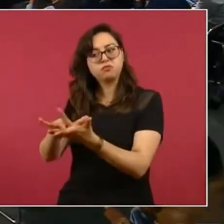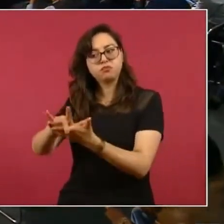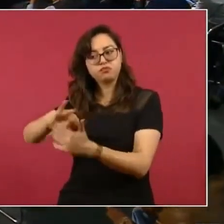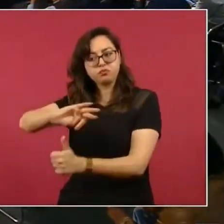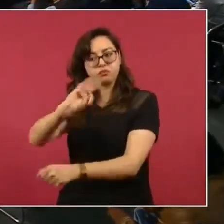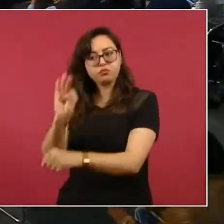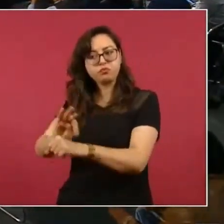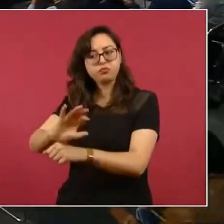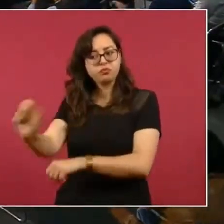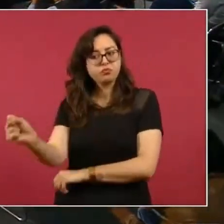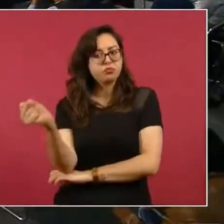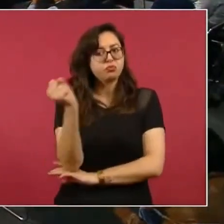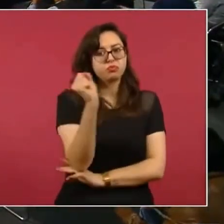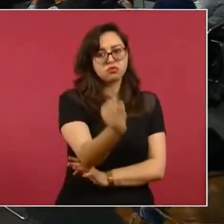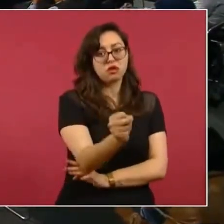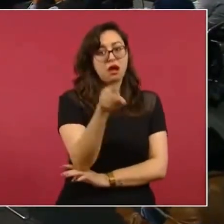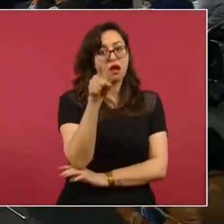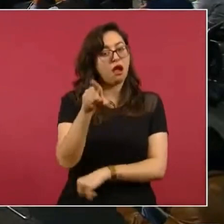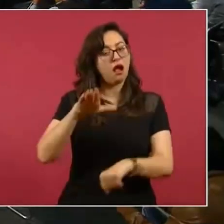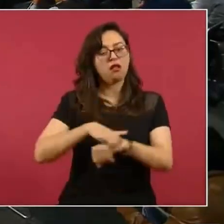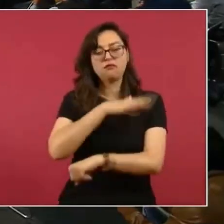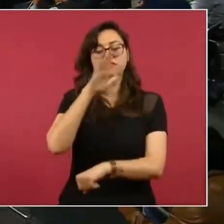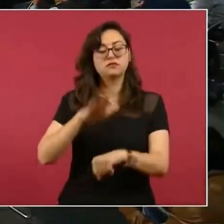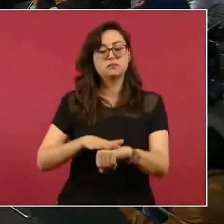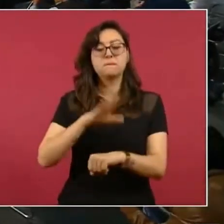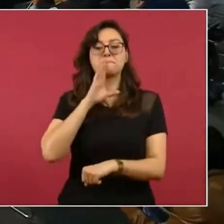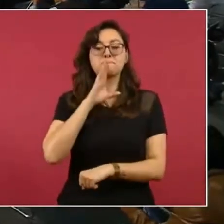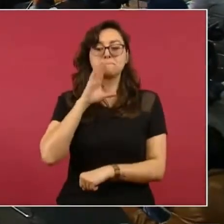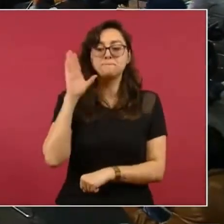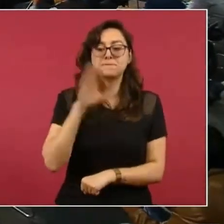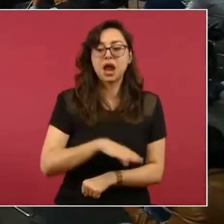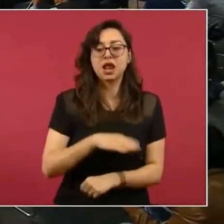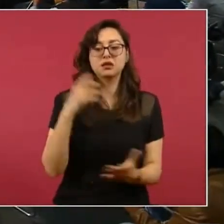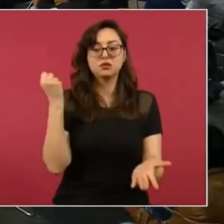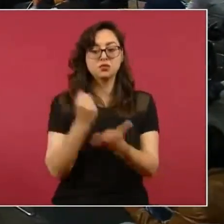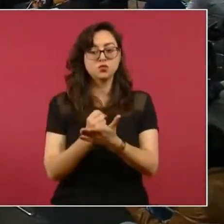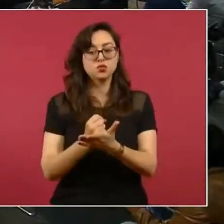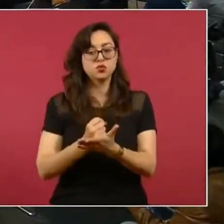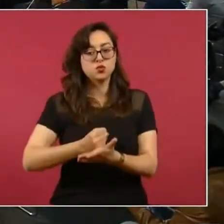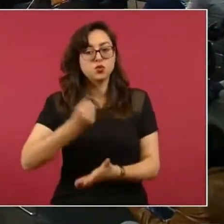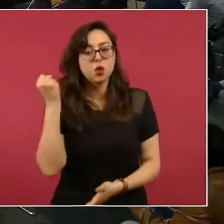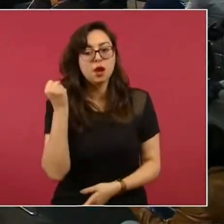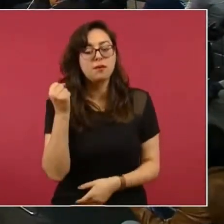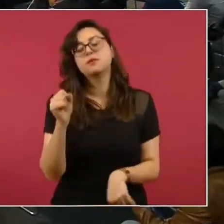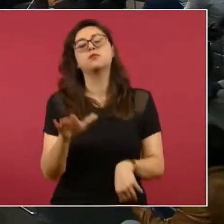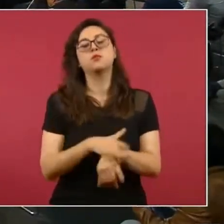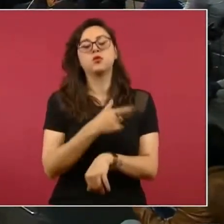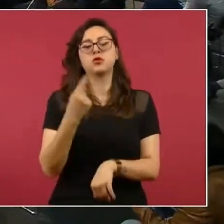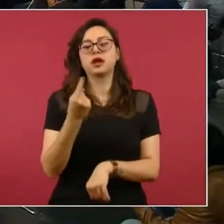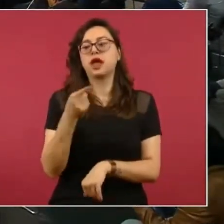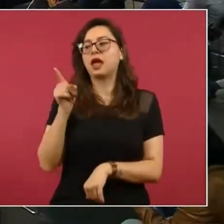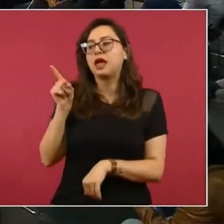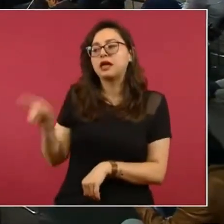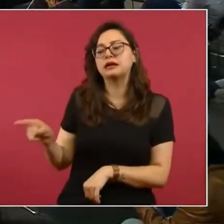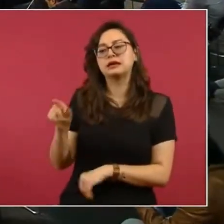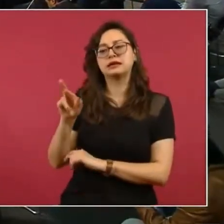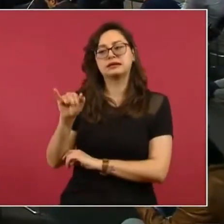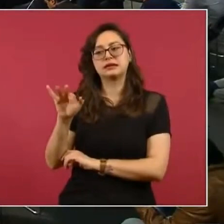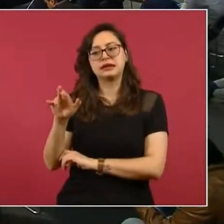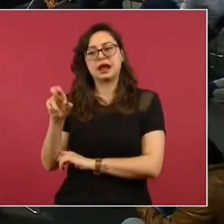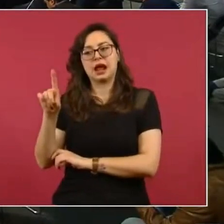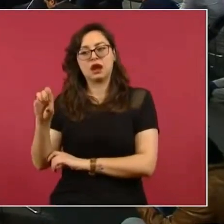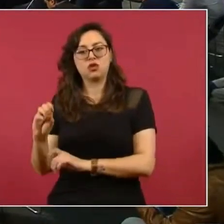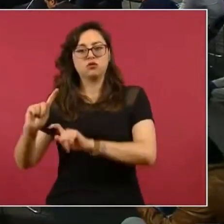calificados evaluados. Sin embargo, le da para la aprobación a ser comisionado del